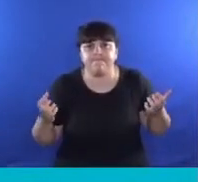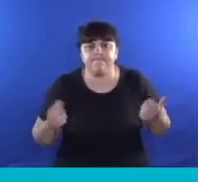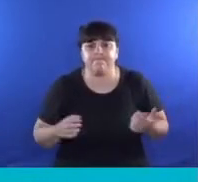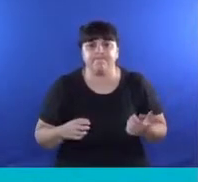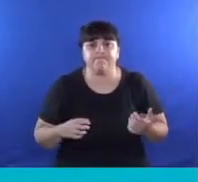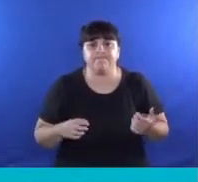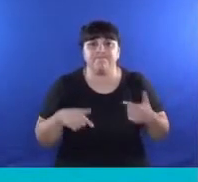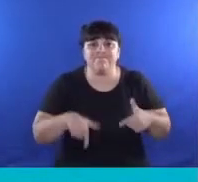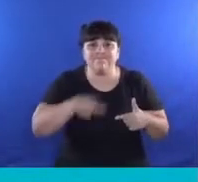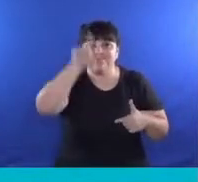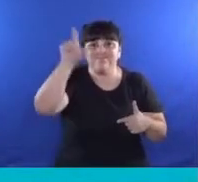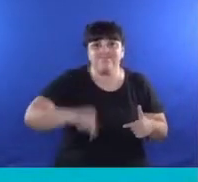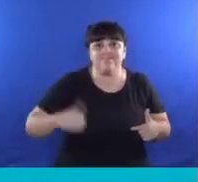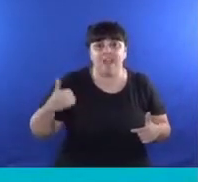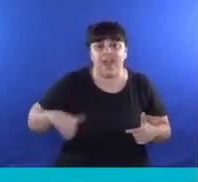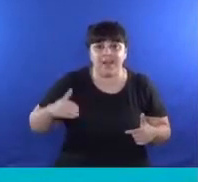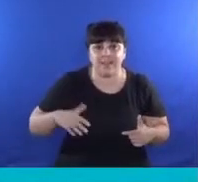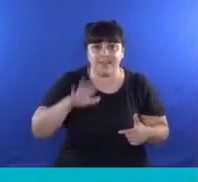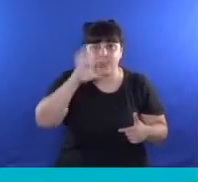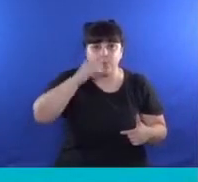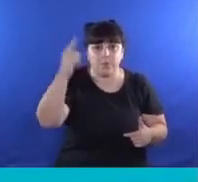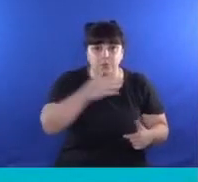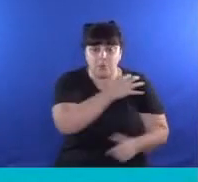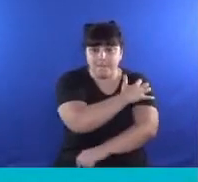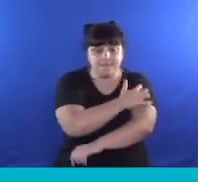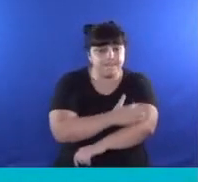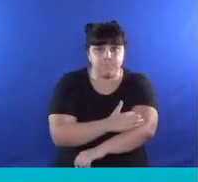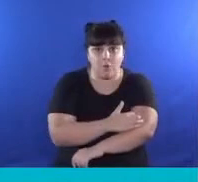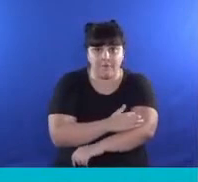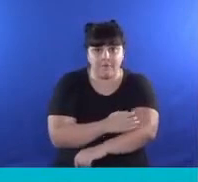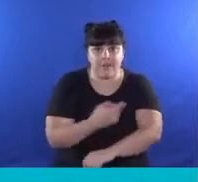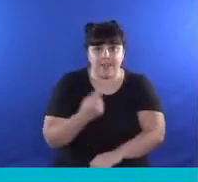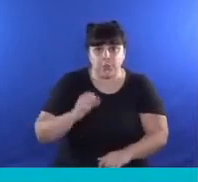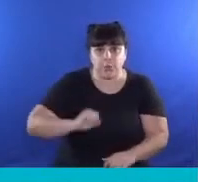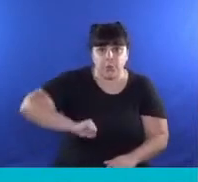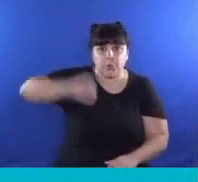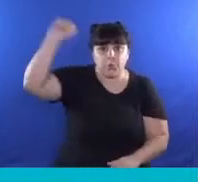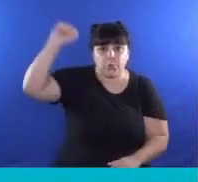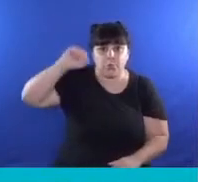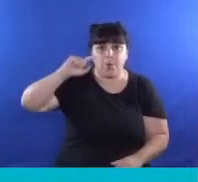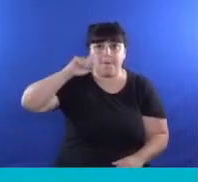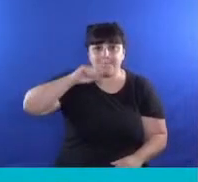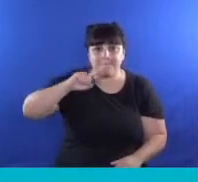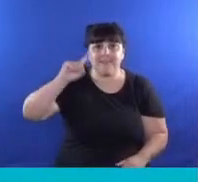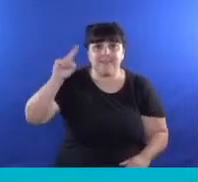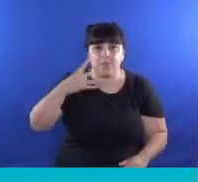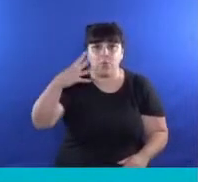Un país con 50% de pobres, una inflación acumulada de 1147,